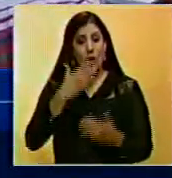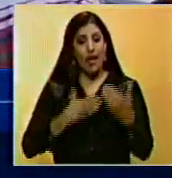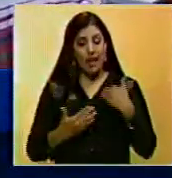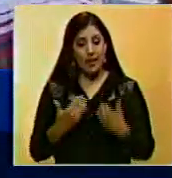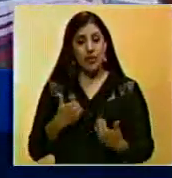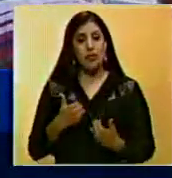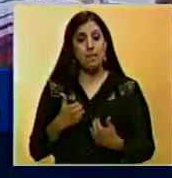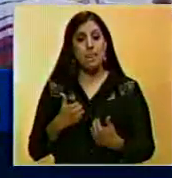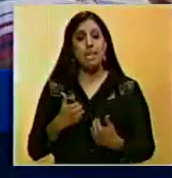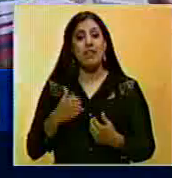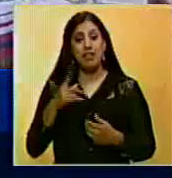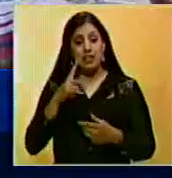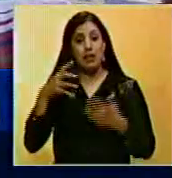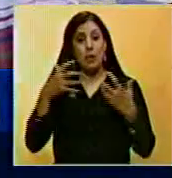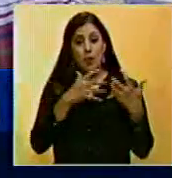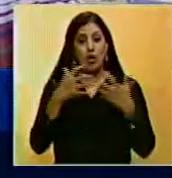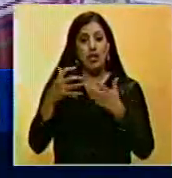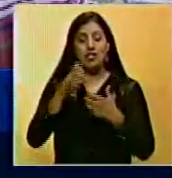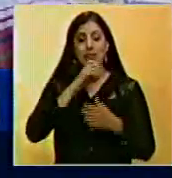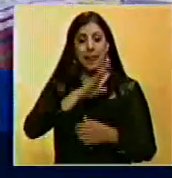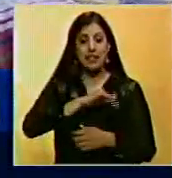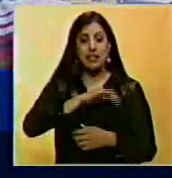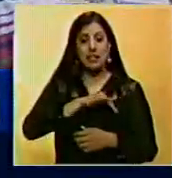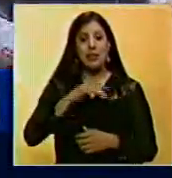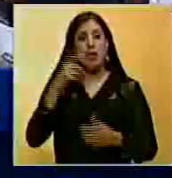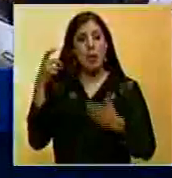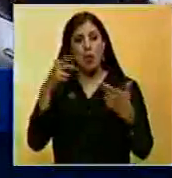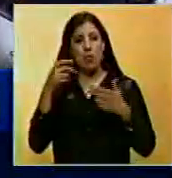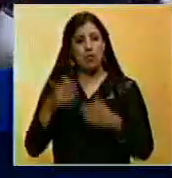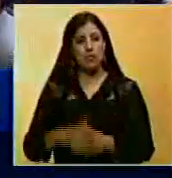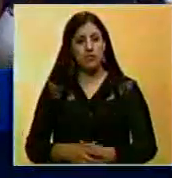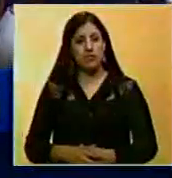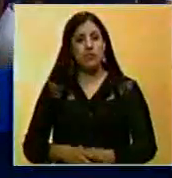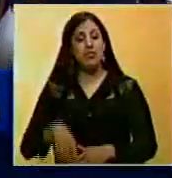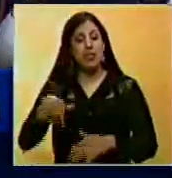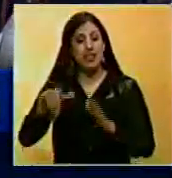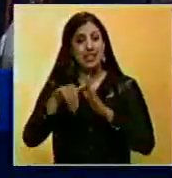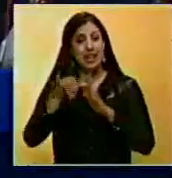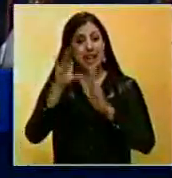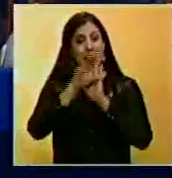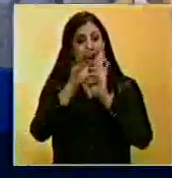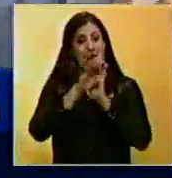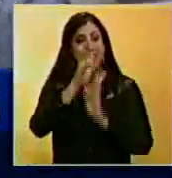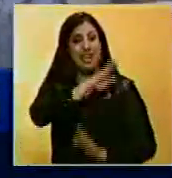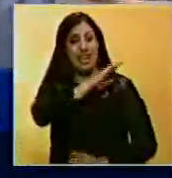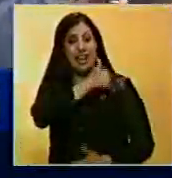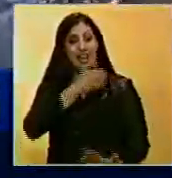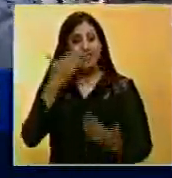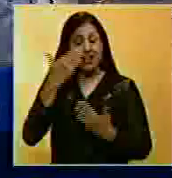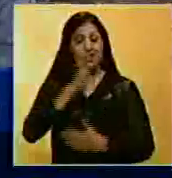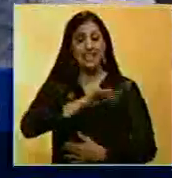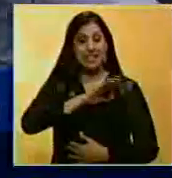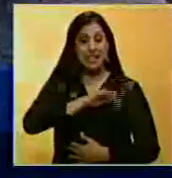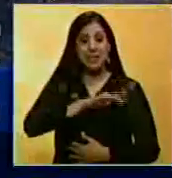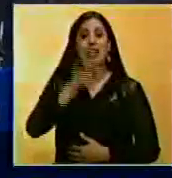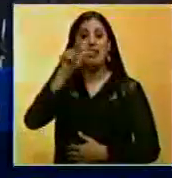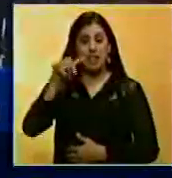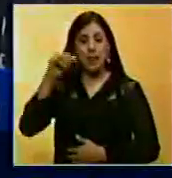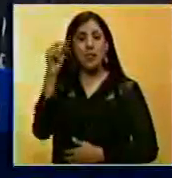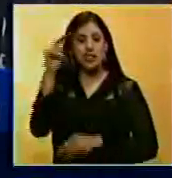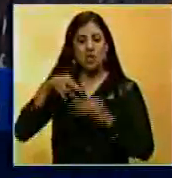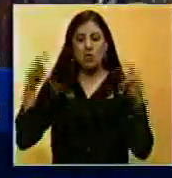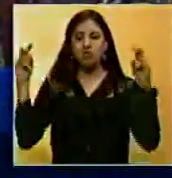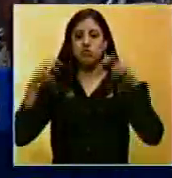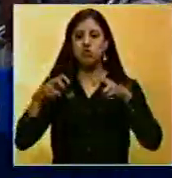y eso es lo que lo tiene enfrentado entre la policía y la PTJ que hasta los golpes fueron a... A esta zona de Catia llegaron los jefes tanto del 6 CPC y la Policía